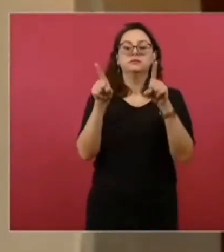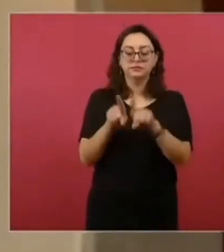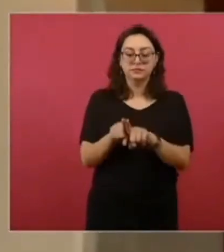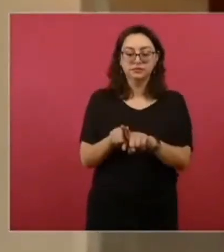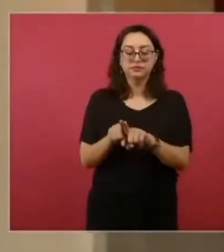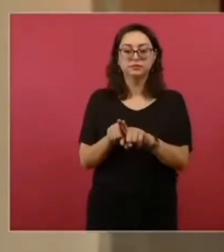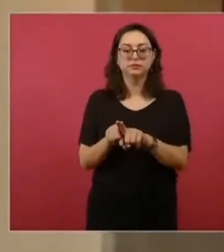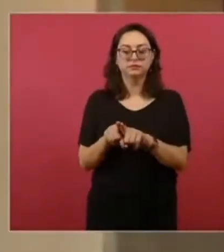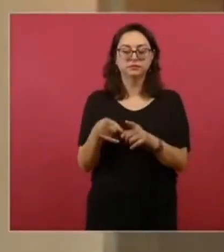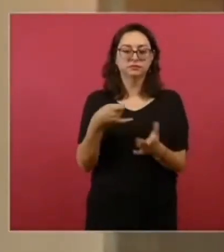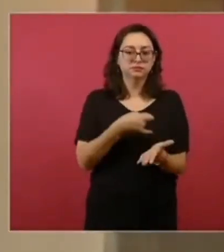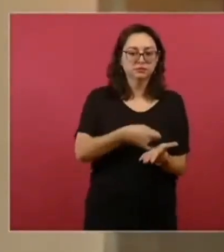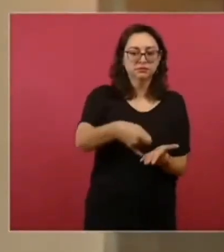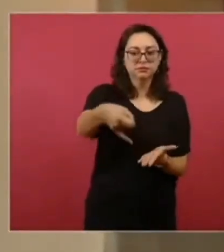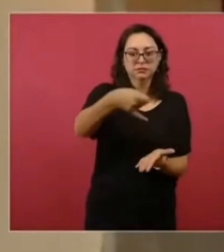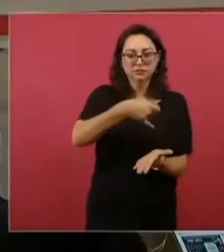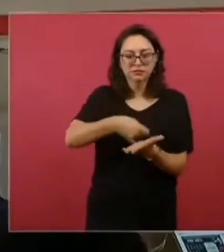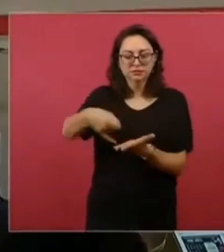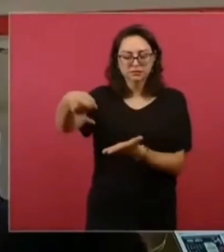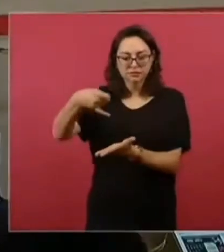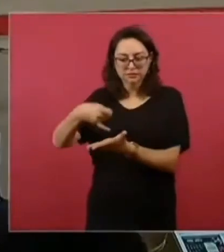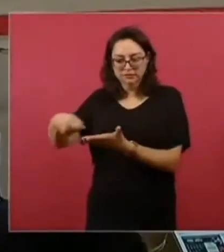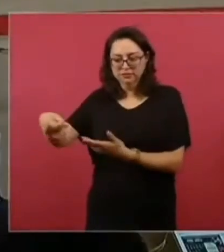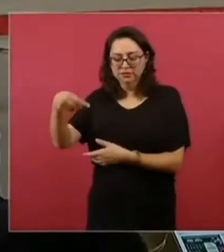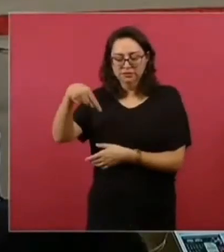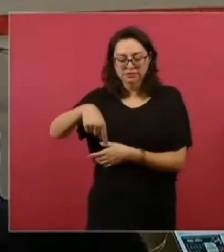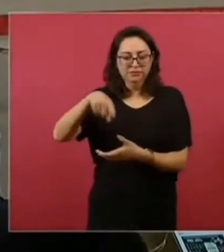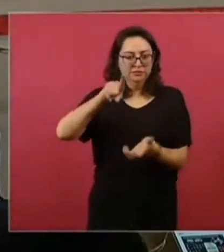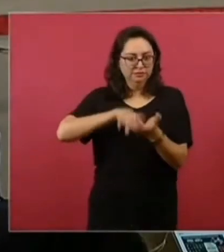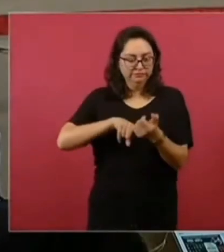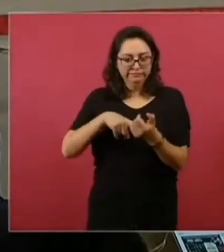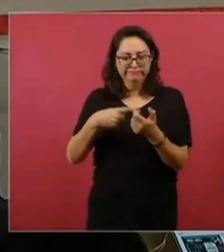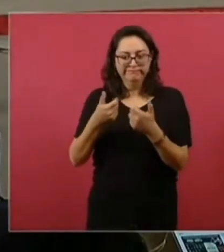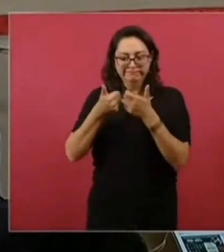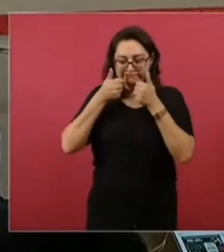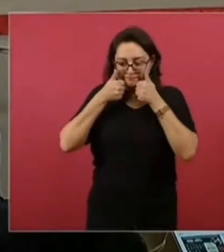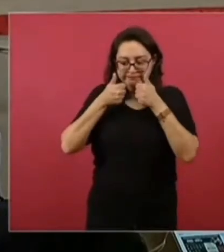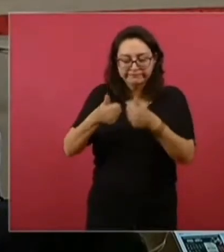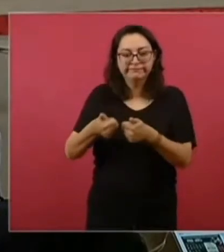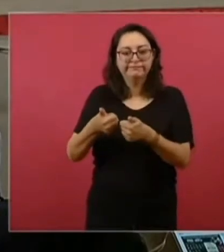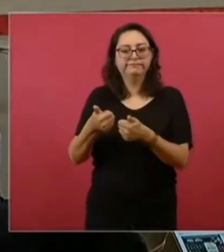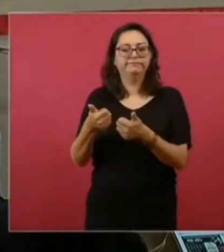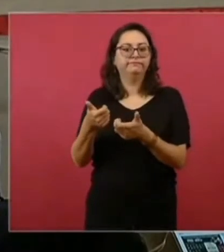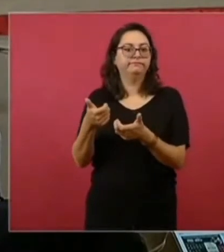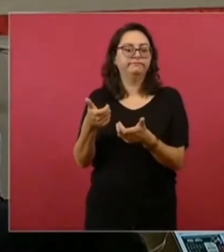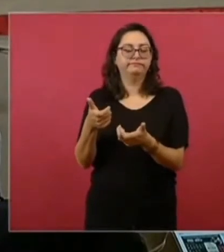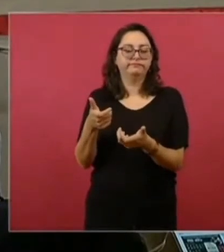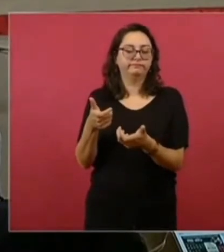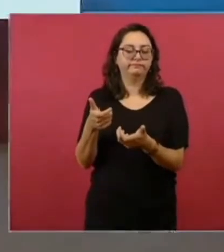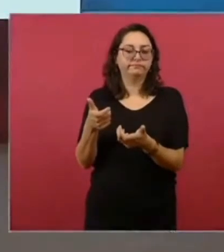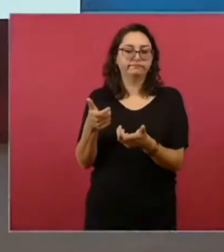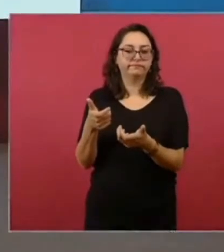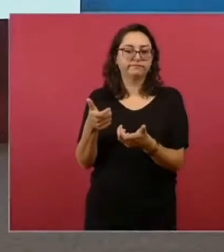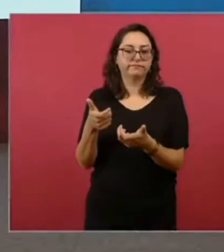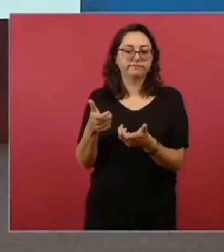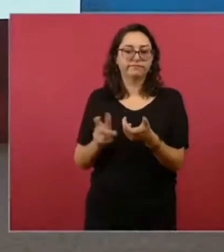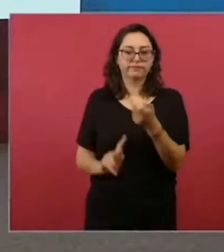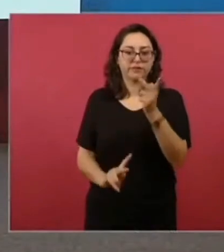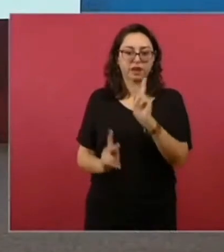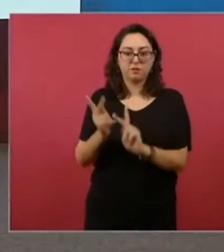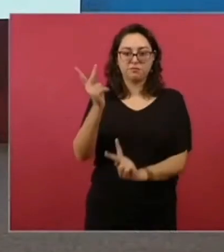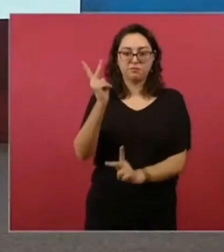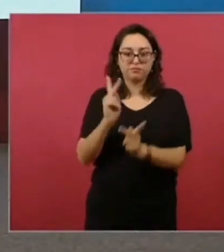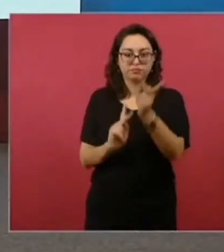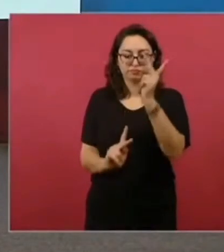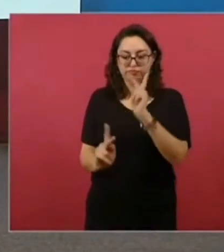también al apoyo de las secretarías aquí en México que dieron asesoría, son viveros que tienen una planta